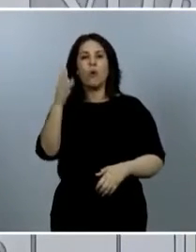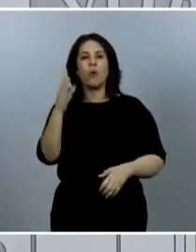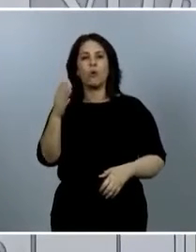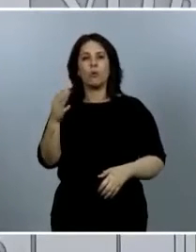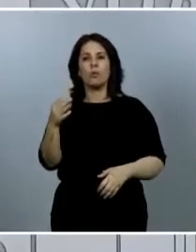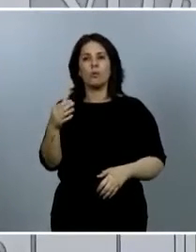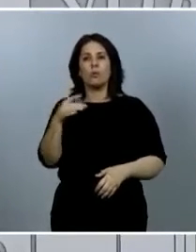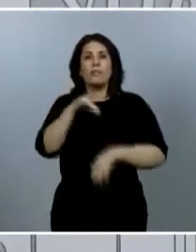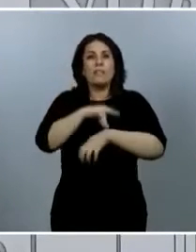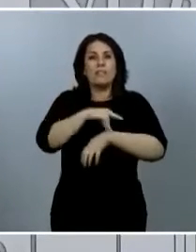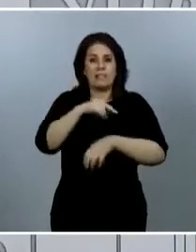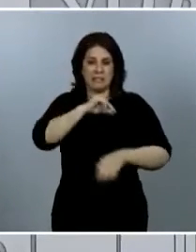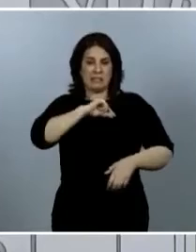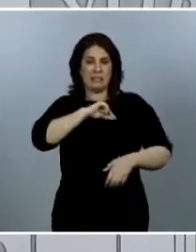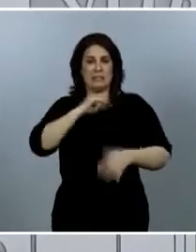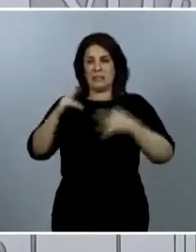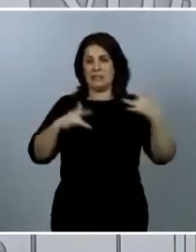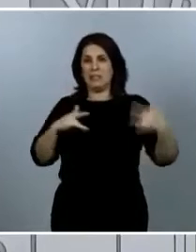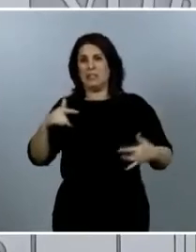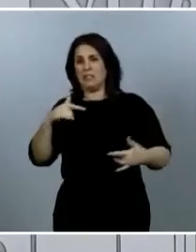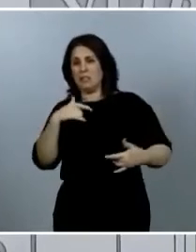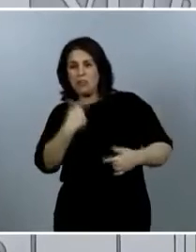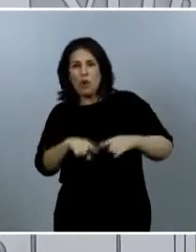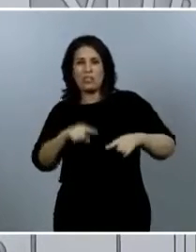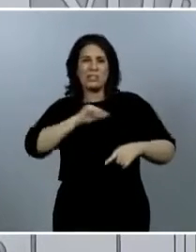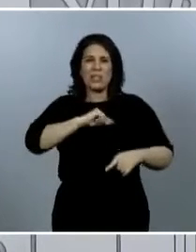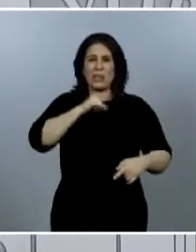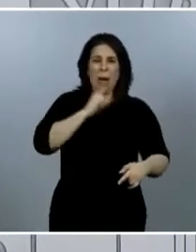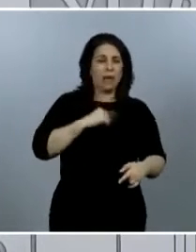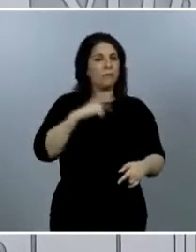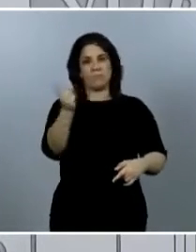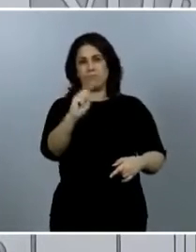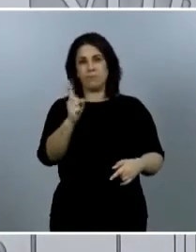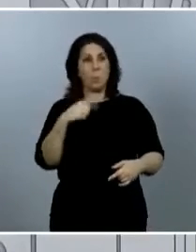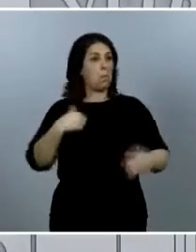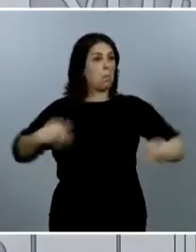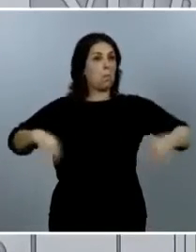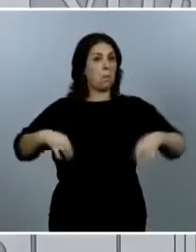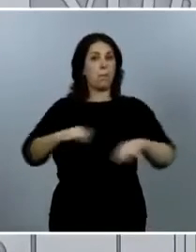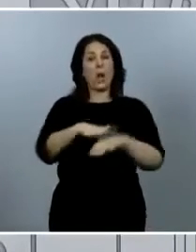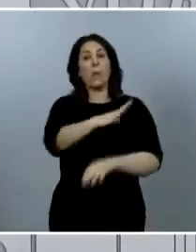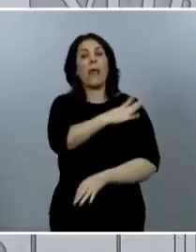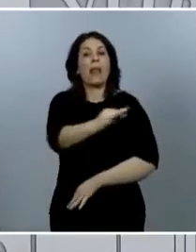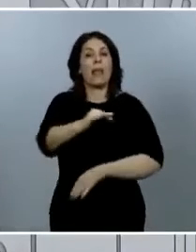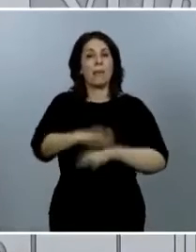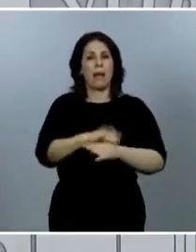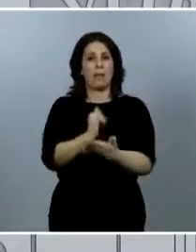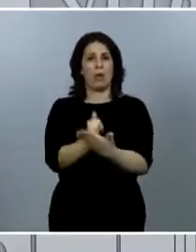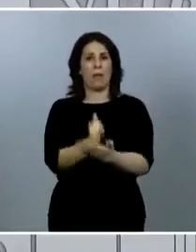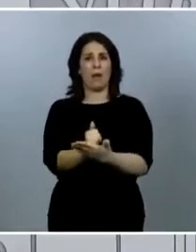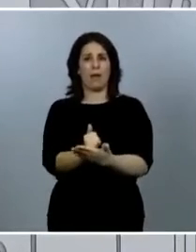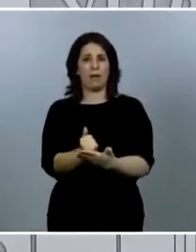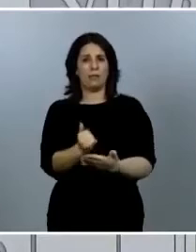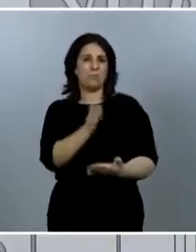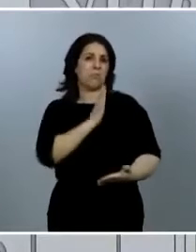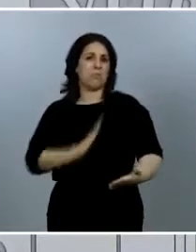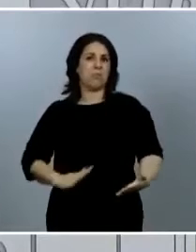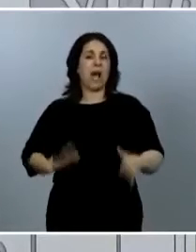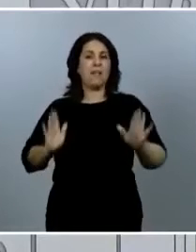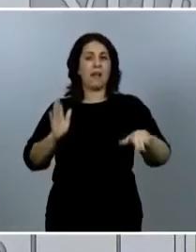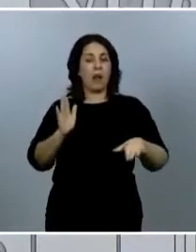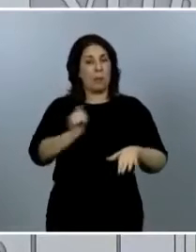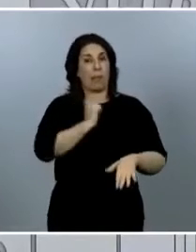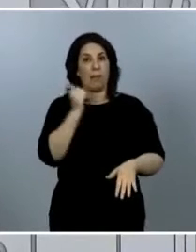asintomáticos, que por cualquier razón después de un periodo largo pueden seguir manteniendo la PCR positiva, la prueba positiva,